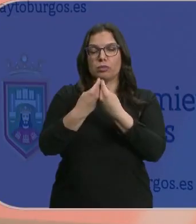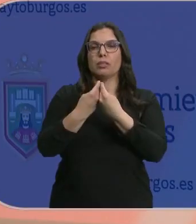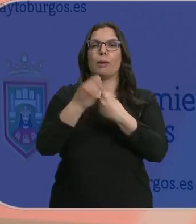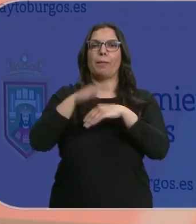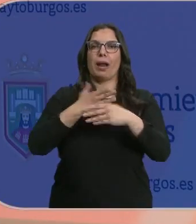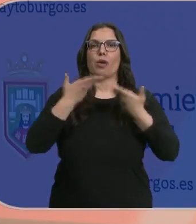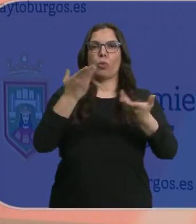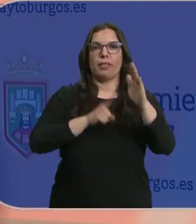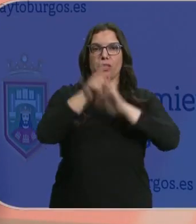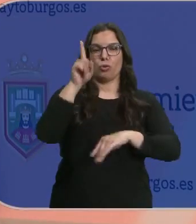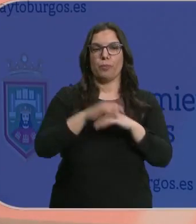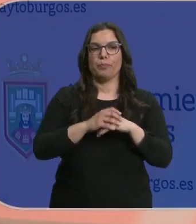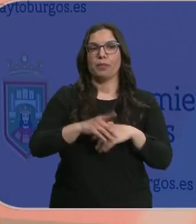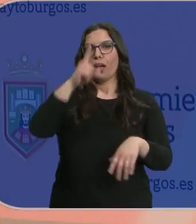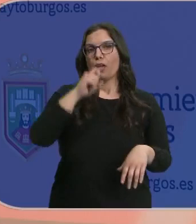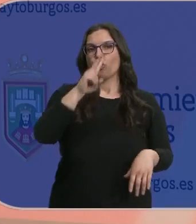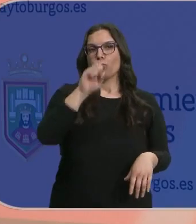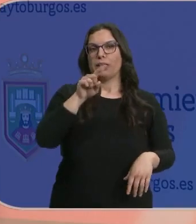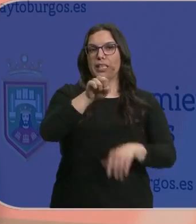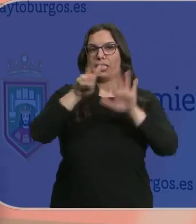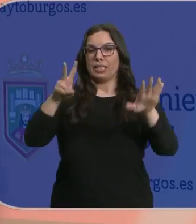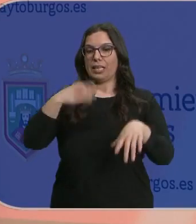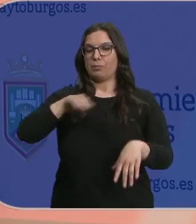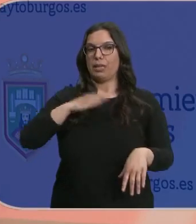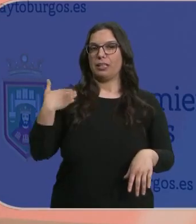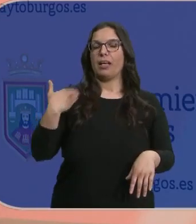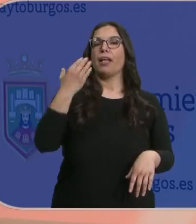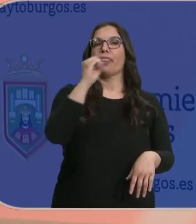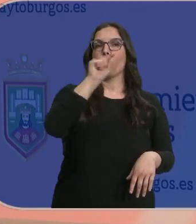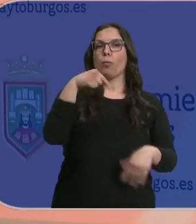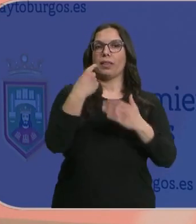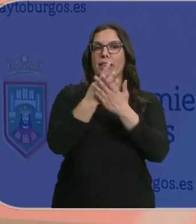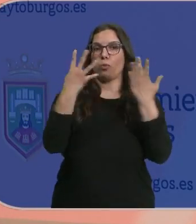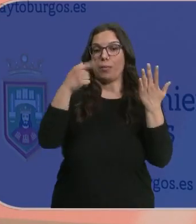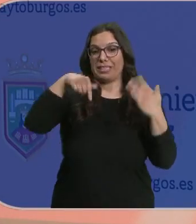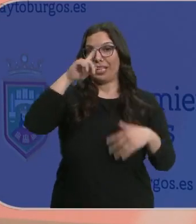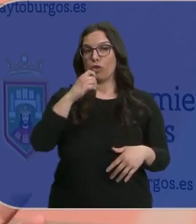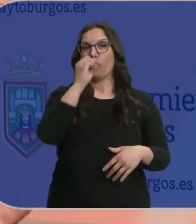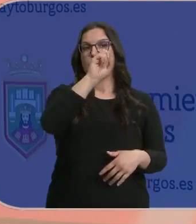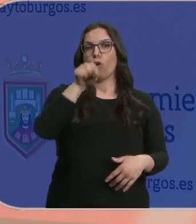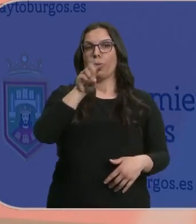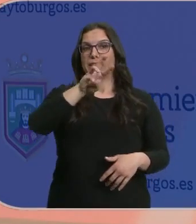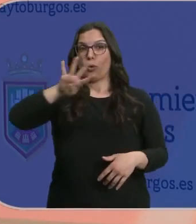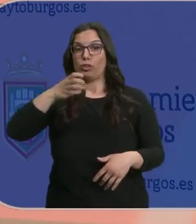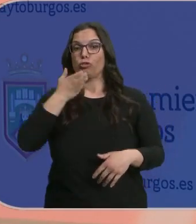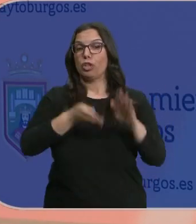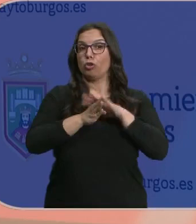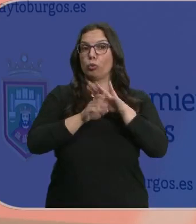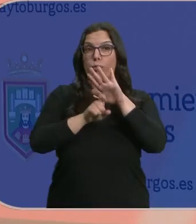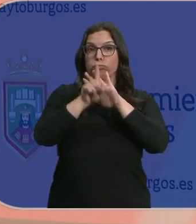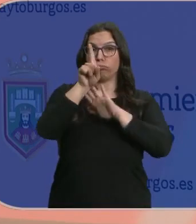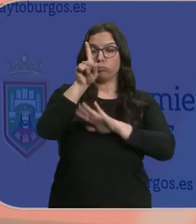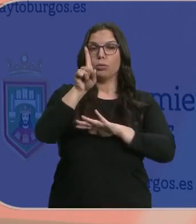España estaba en el año 2017 en el 0,19%, este año estamos en el 0,34% y si mantenemos esa trayectoria de